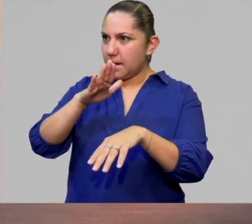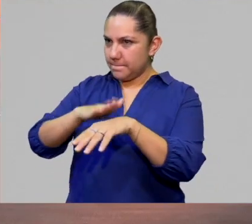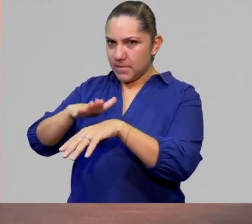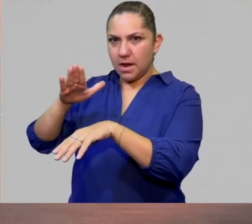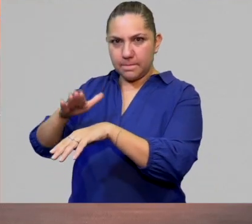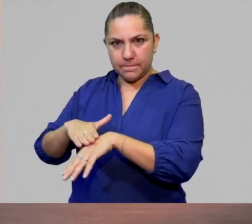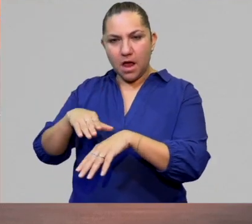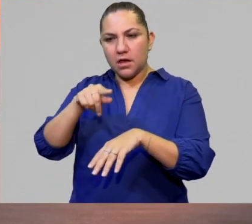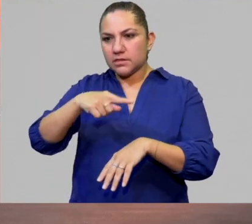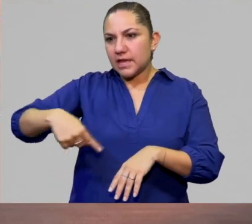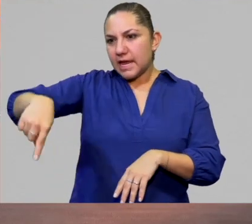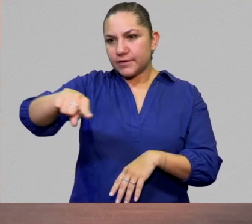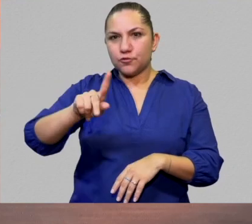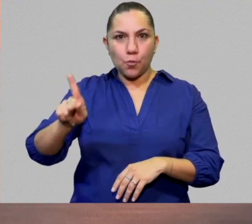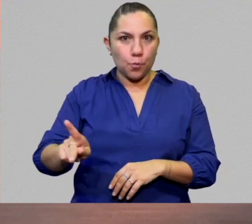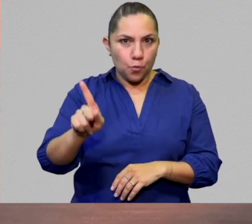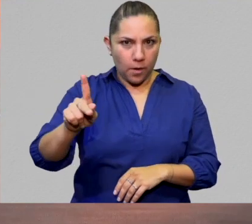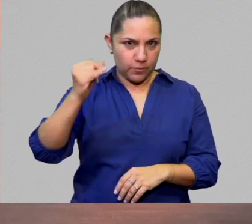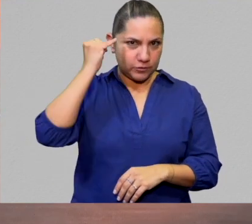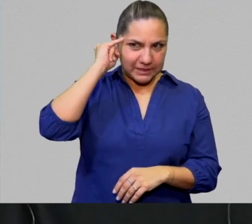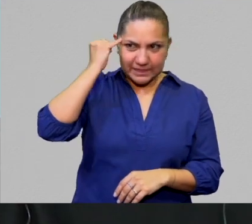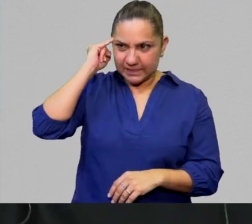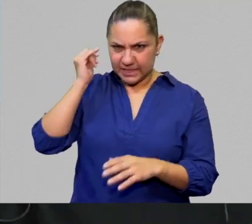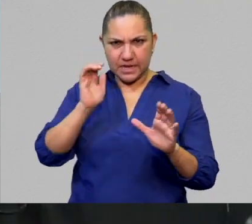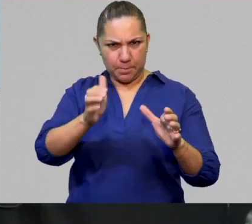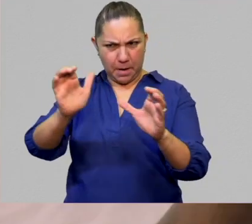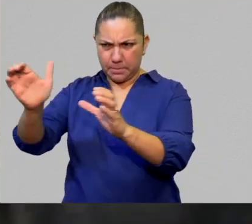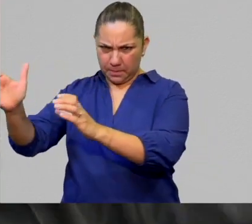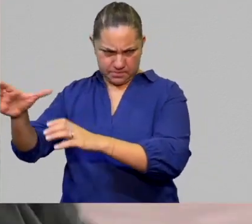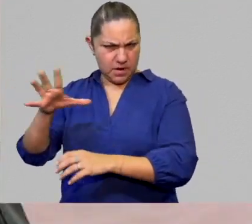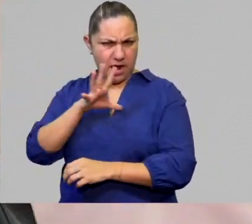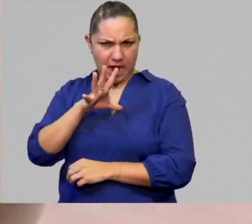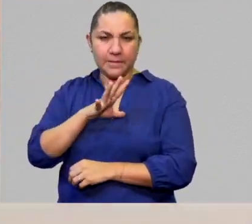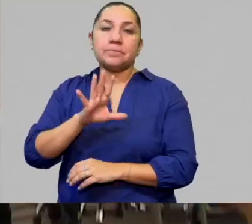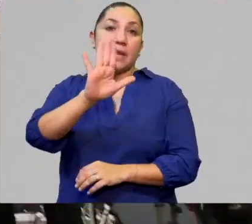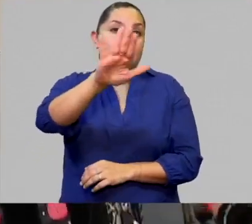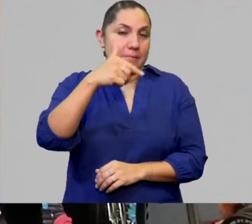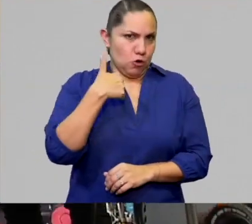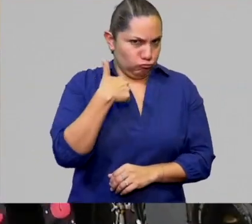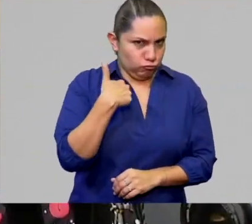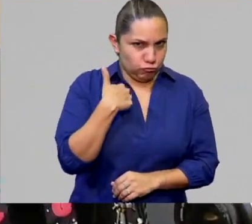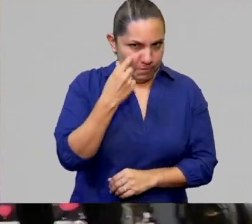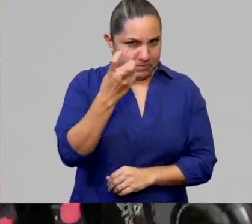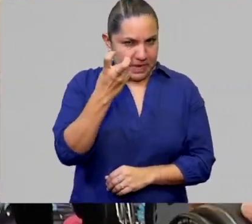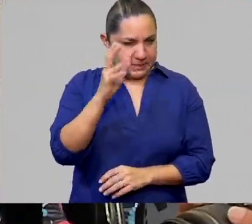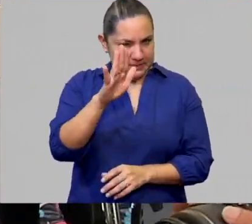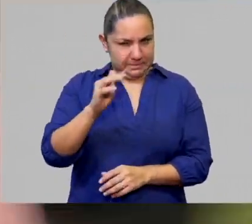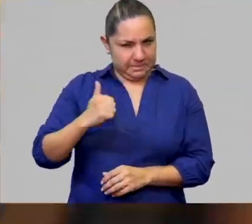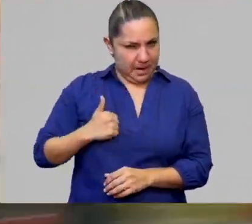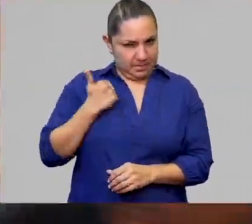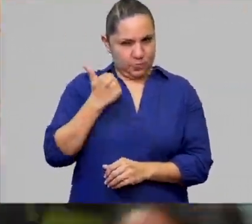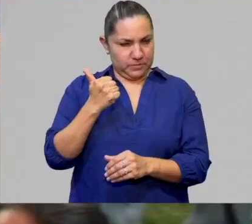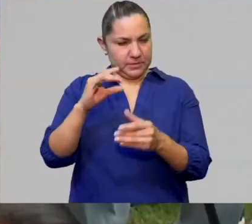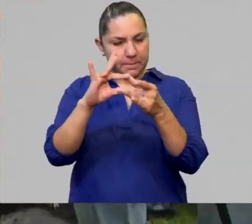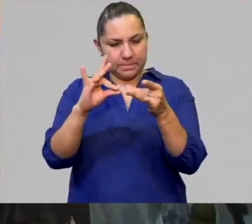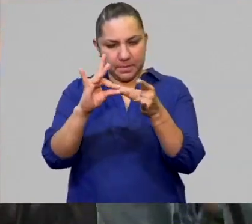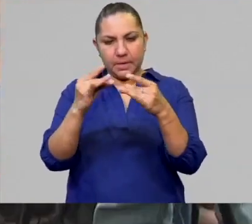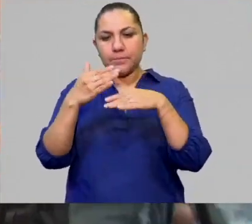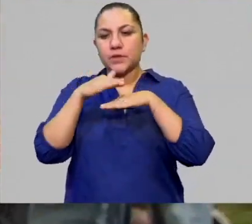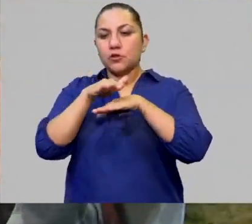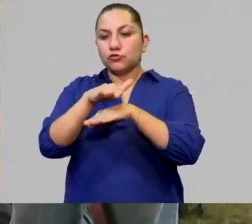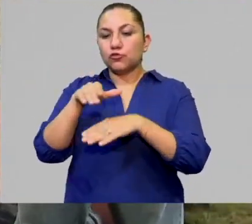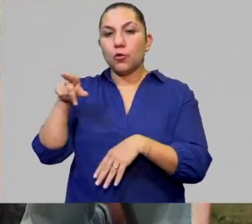una muy fuerte presencia musical en los pueblos originarios desde luego, pero por ejemplo a mí me gustaría mencionar entonces